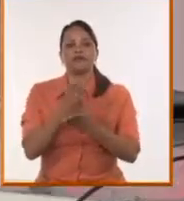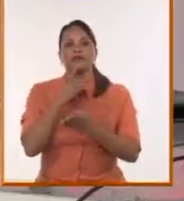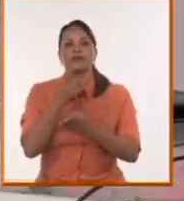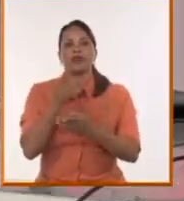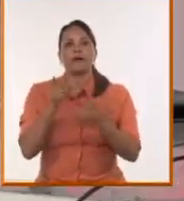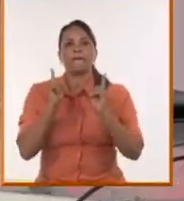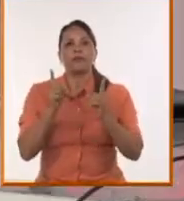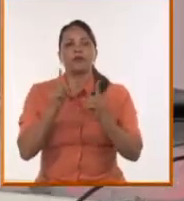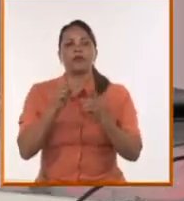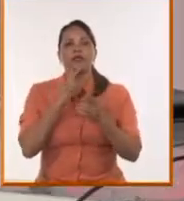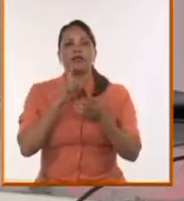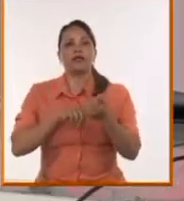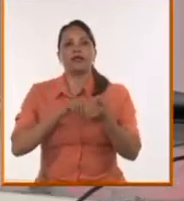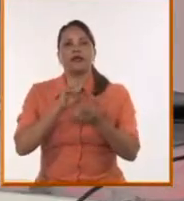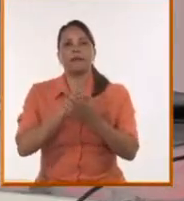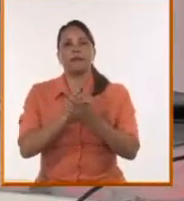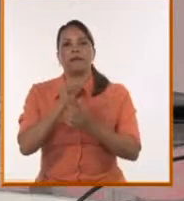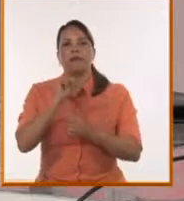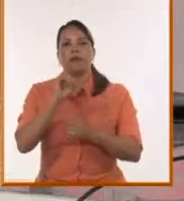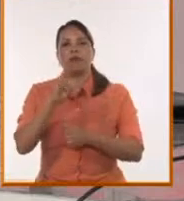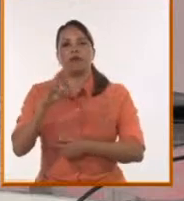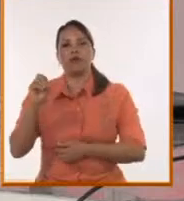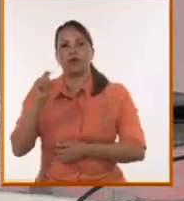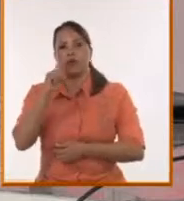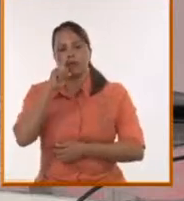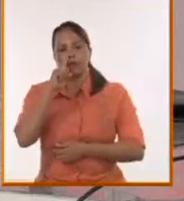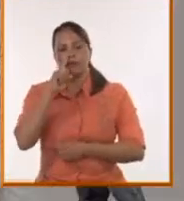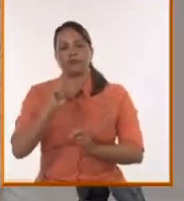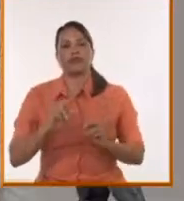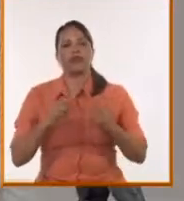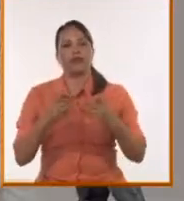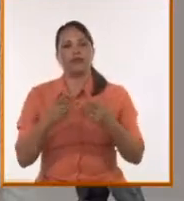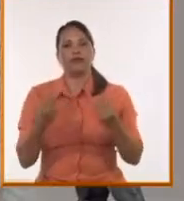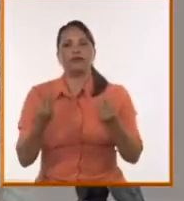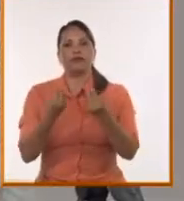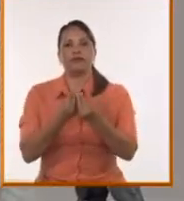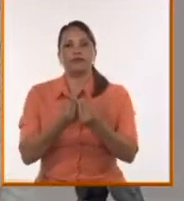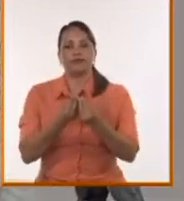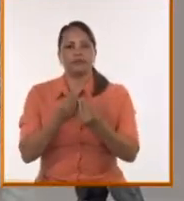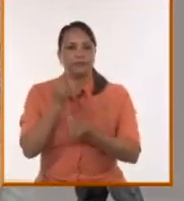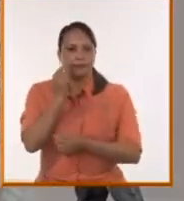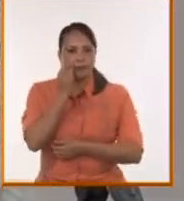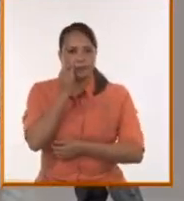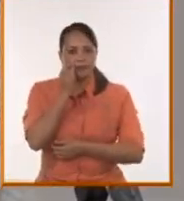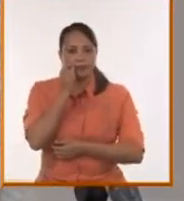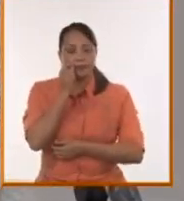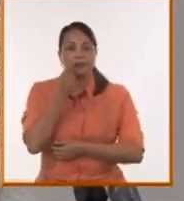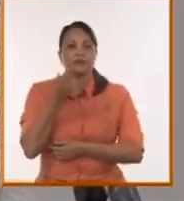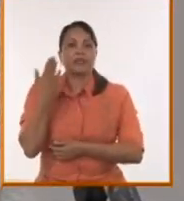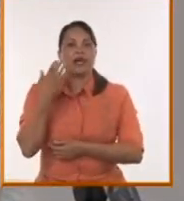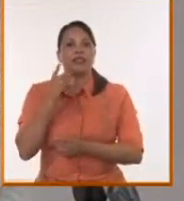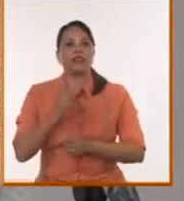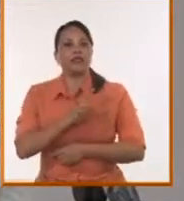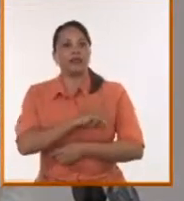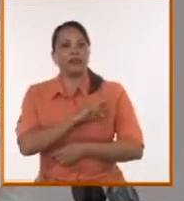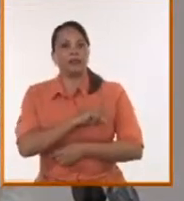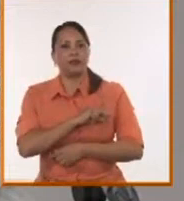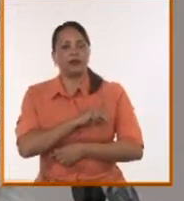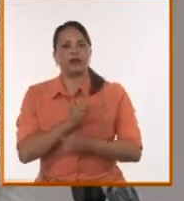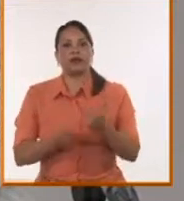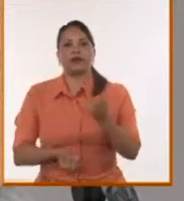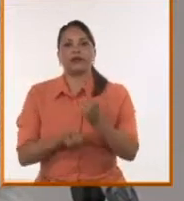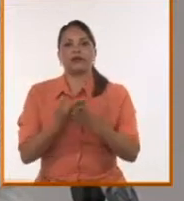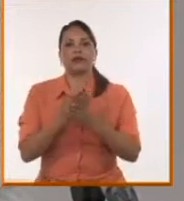Morón. Y regresa nuevamente con nosotros Javier Couso, fue ex eurodiputado, creador audiovisual,